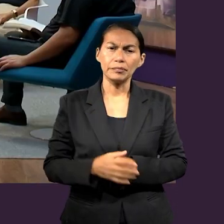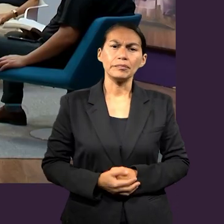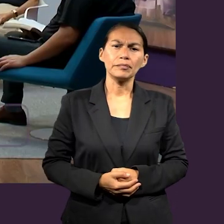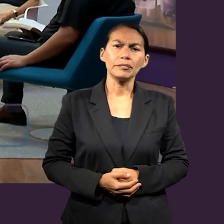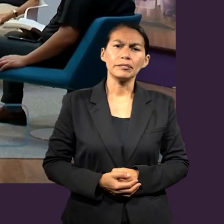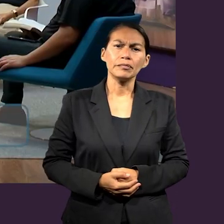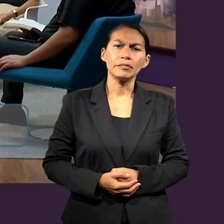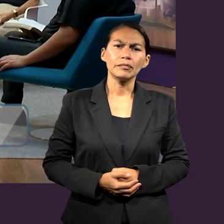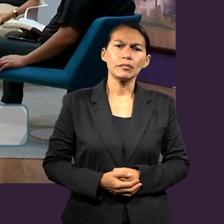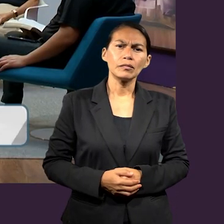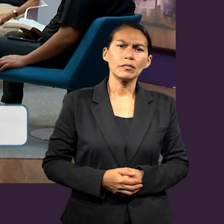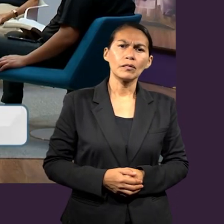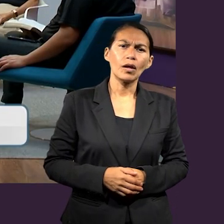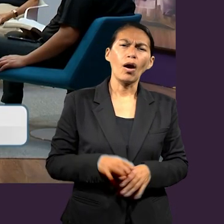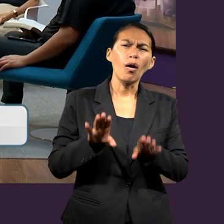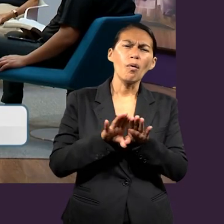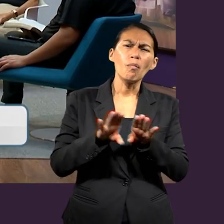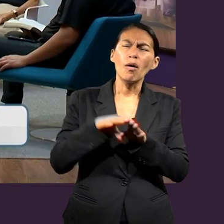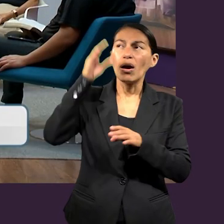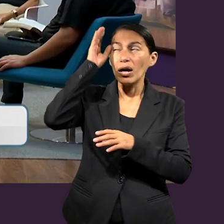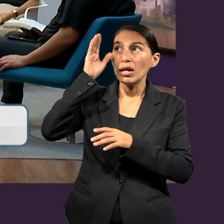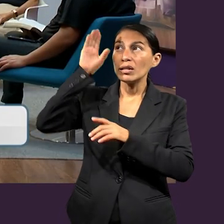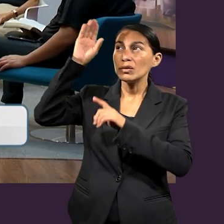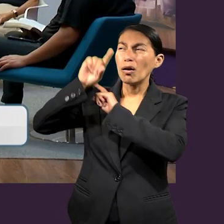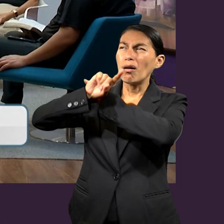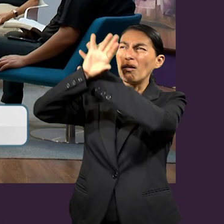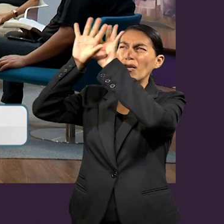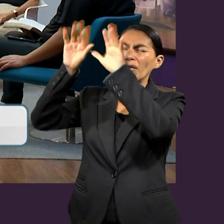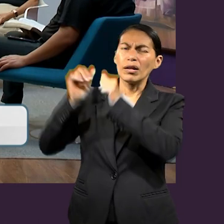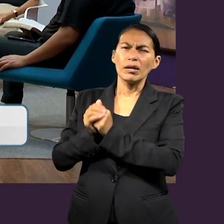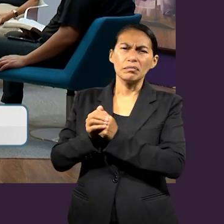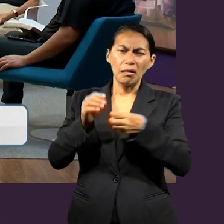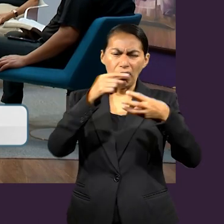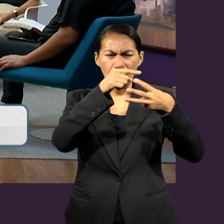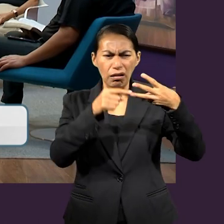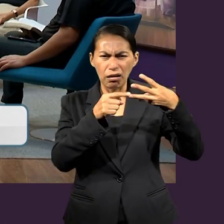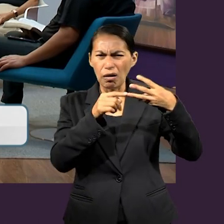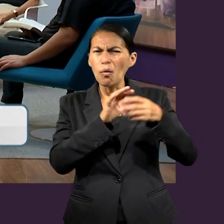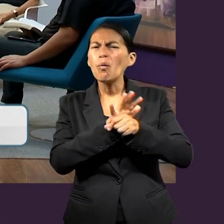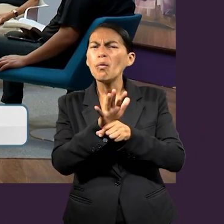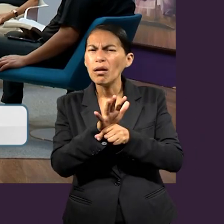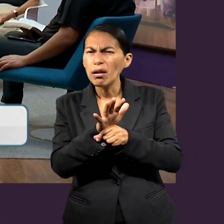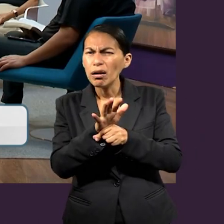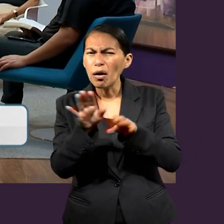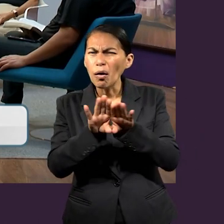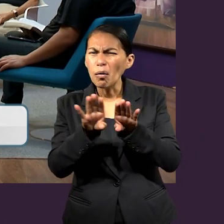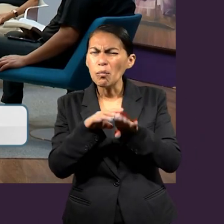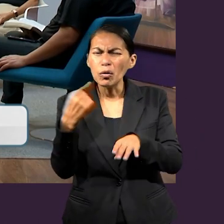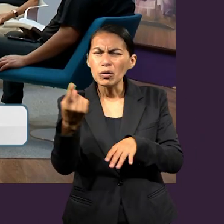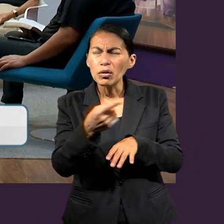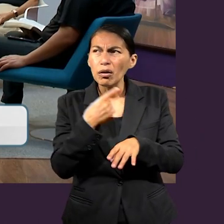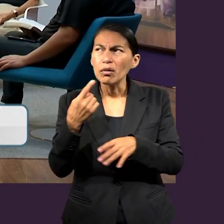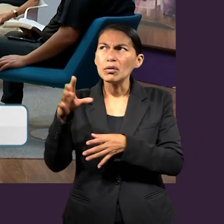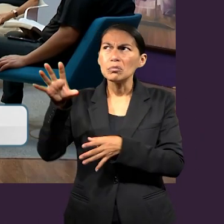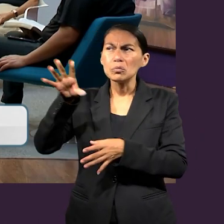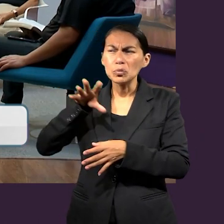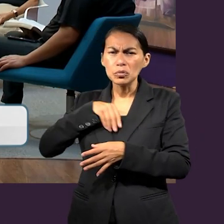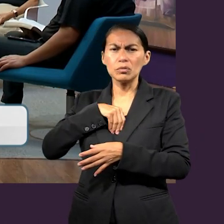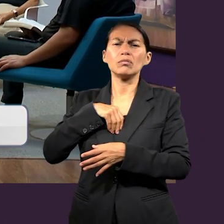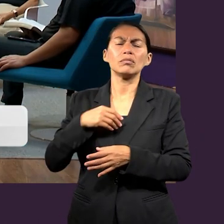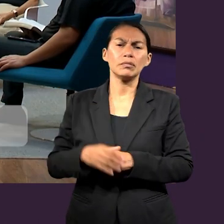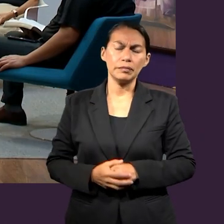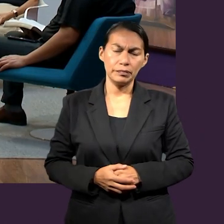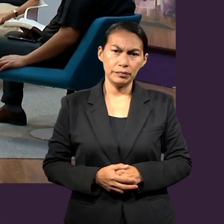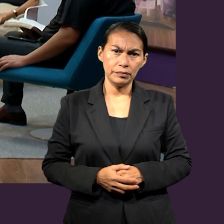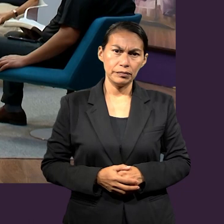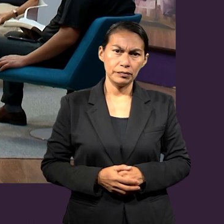en el ambiente de la glorificación de Cristo. ¿Cuáles serían esos fundamentos y cómo podríamos apropiarnos de eso,